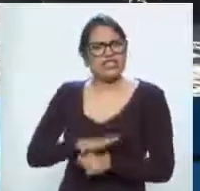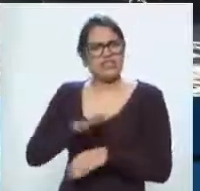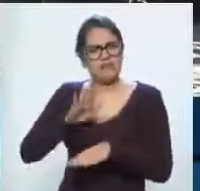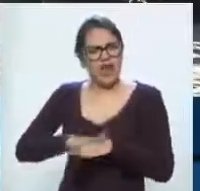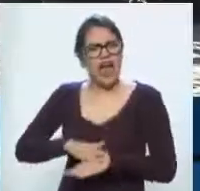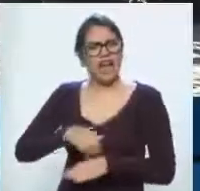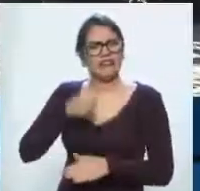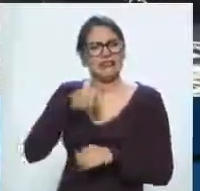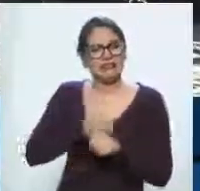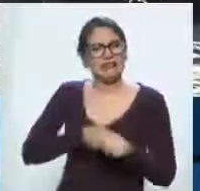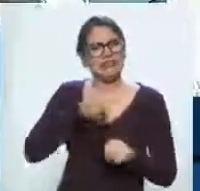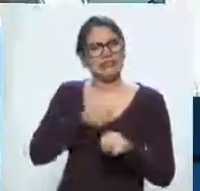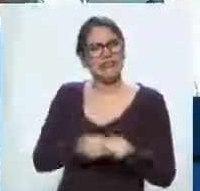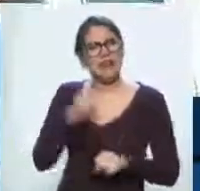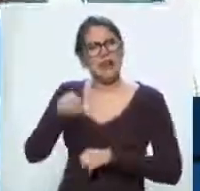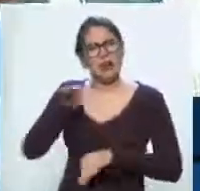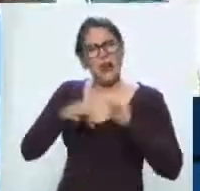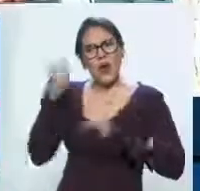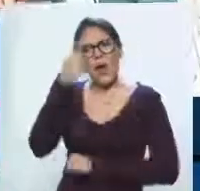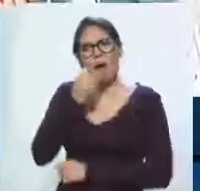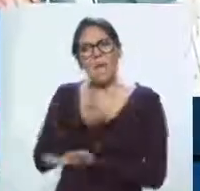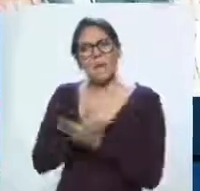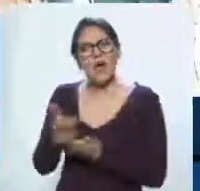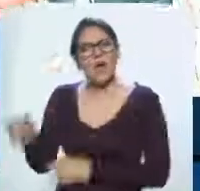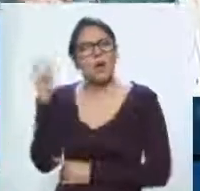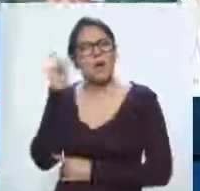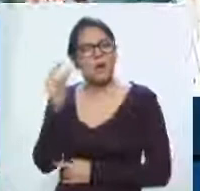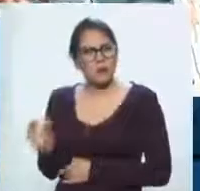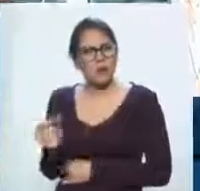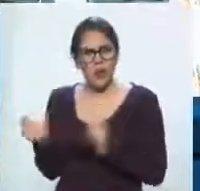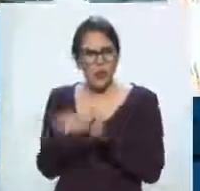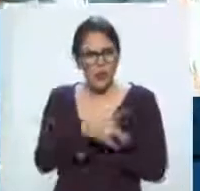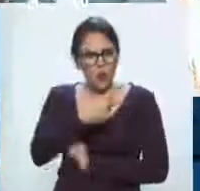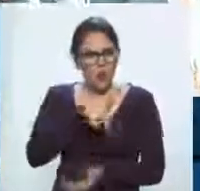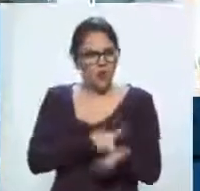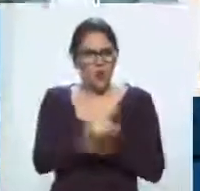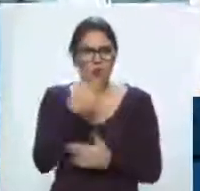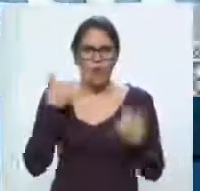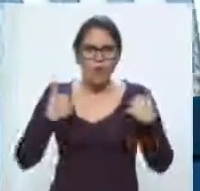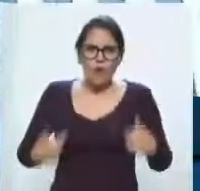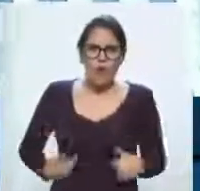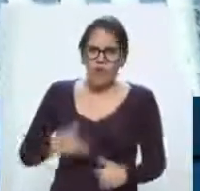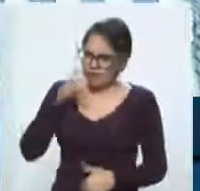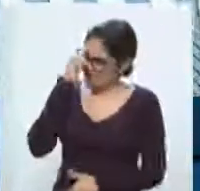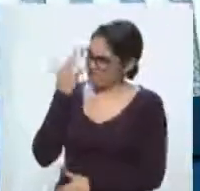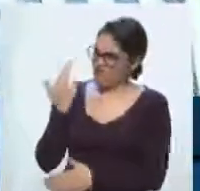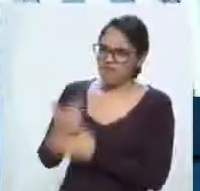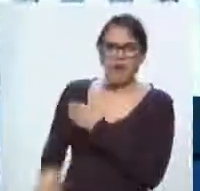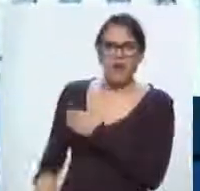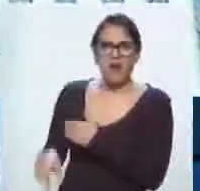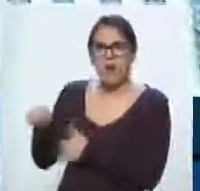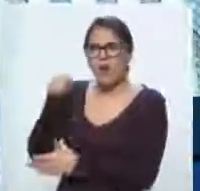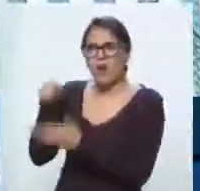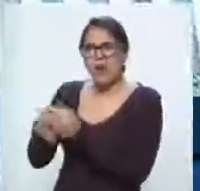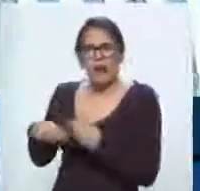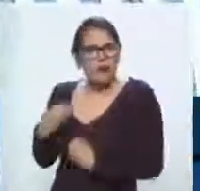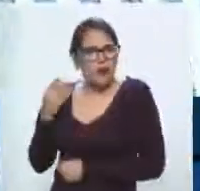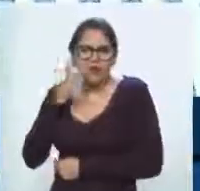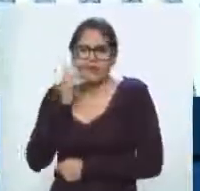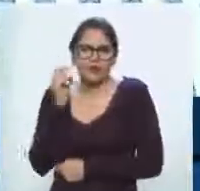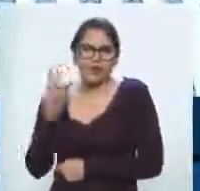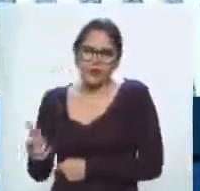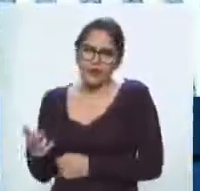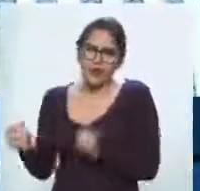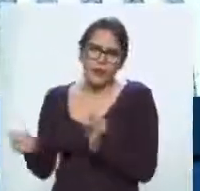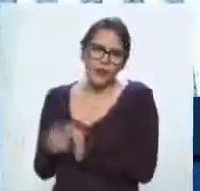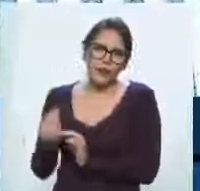migrantes, que tiene que ver también con violaciones a sus derechos humanos en el lugar, en los lugares en que viven y que tiene que ver también